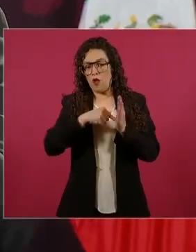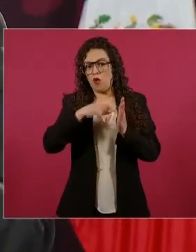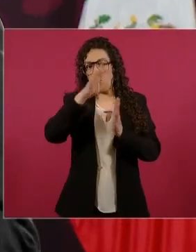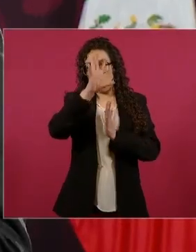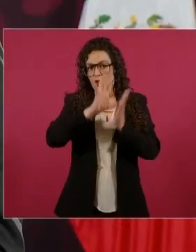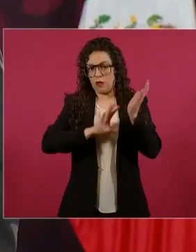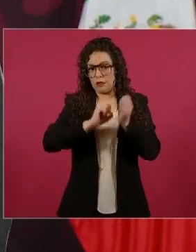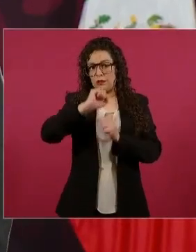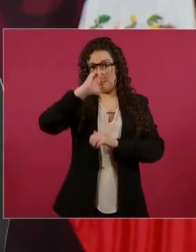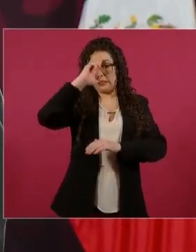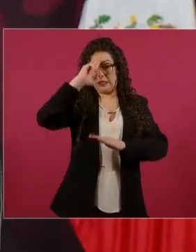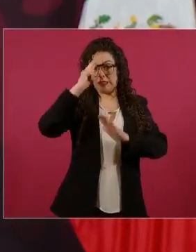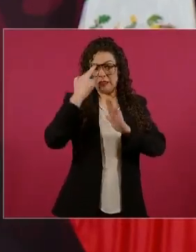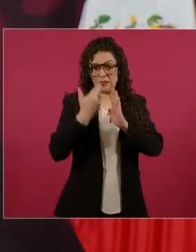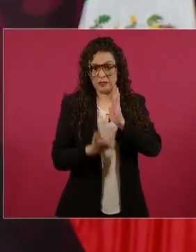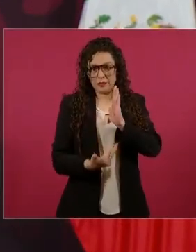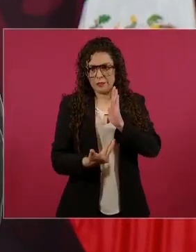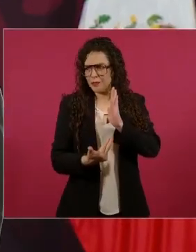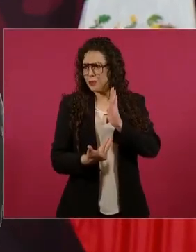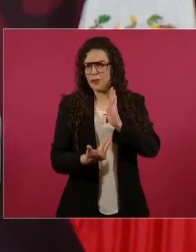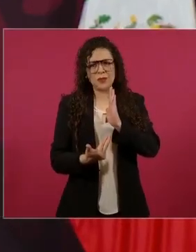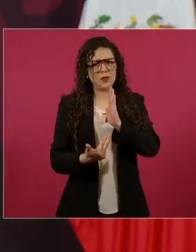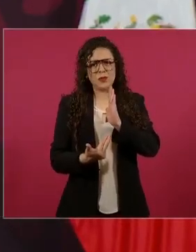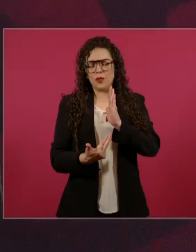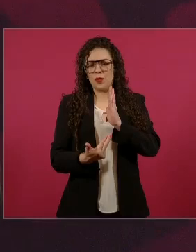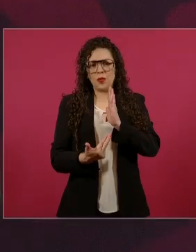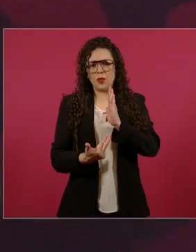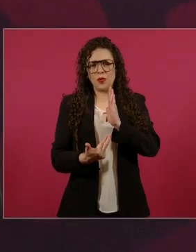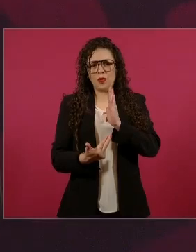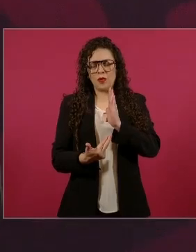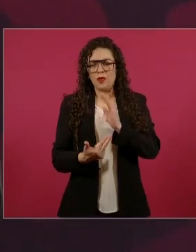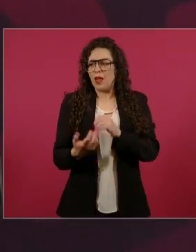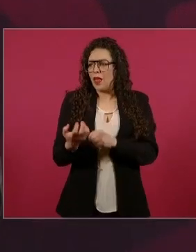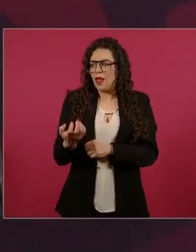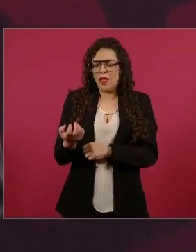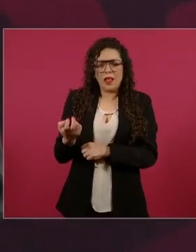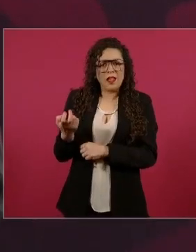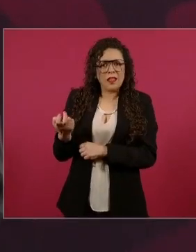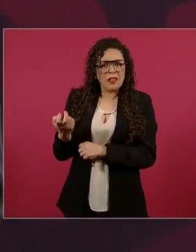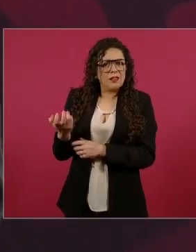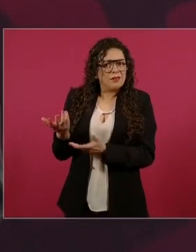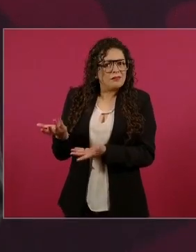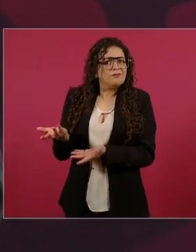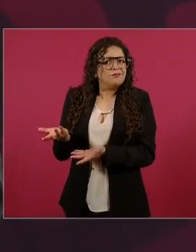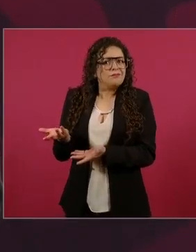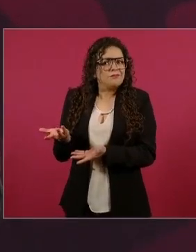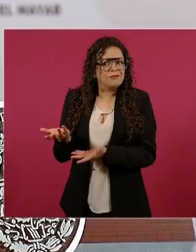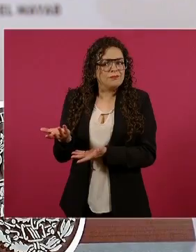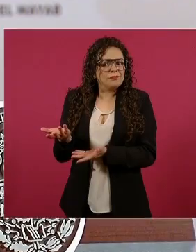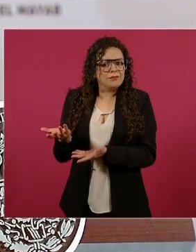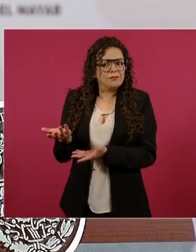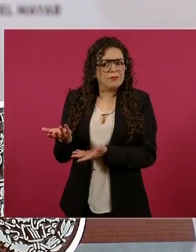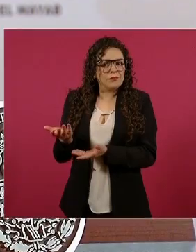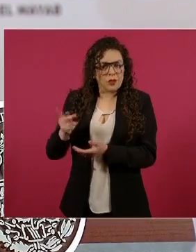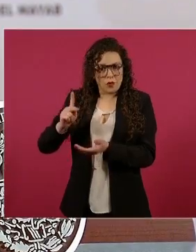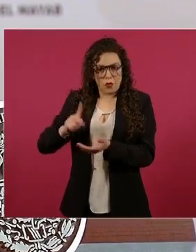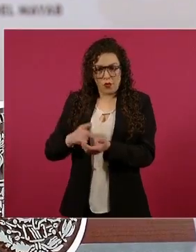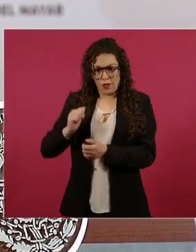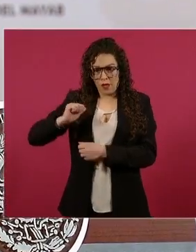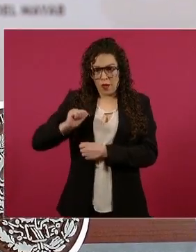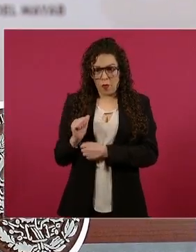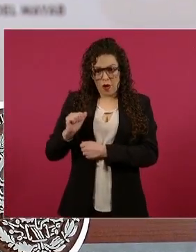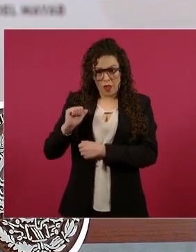¿ahora qué van a hacer?, ¿lo van a volver a guardar el expediente?, ¿están esperando que yo me vaya?,